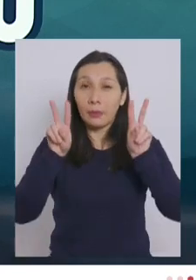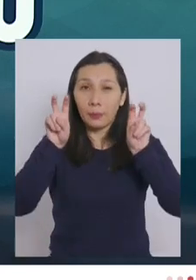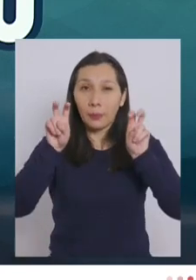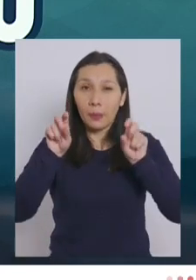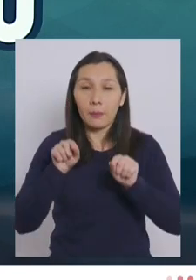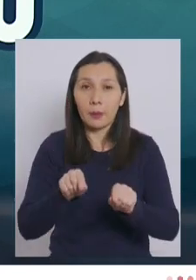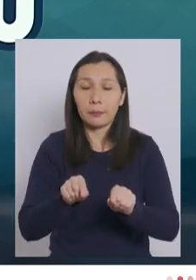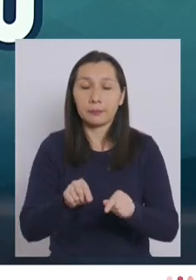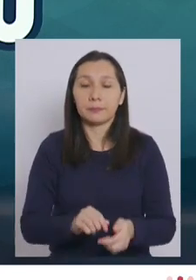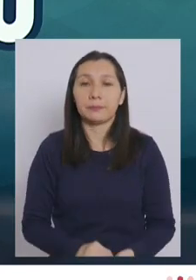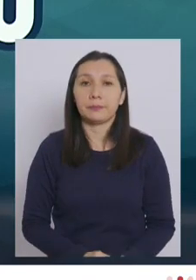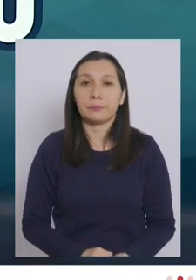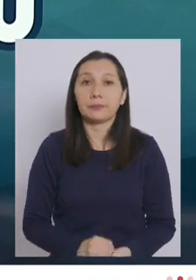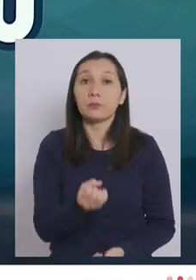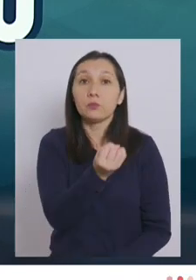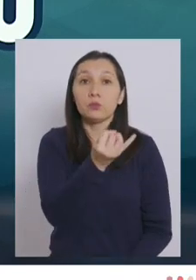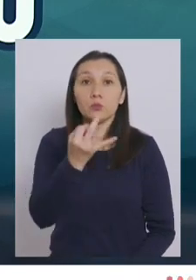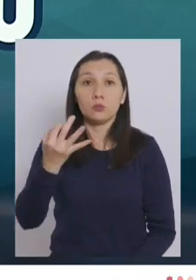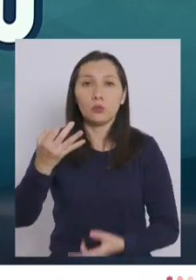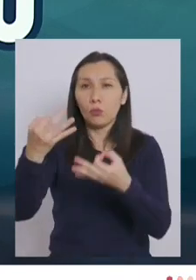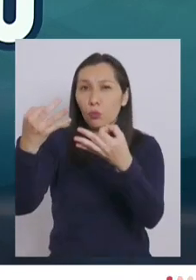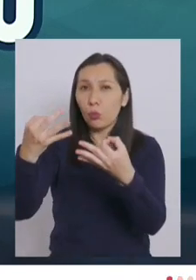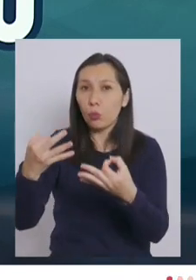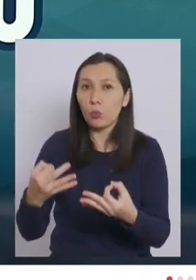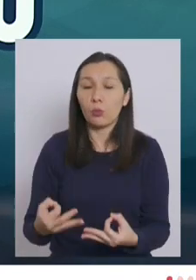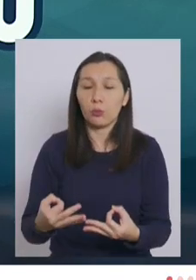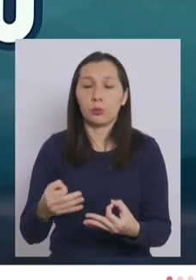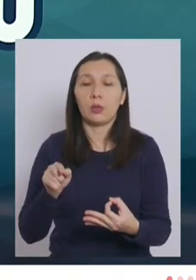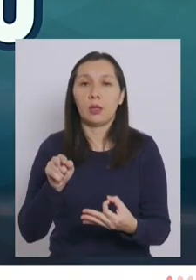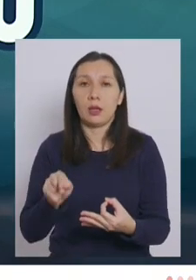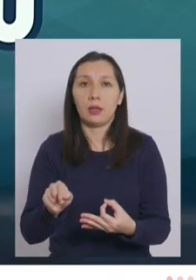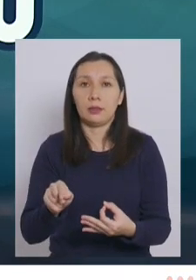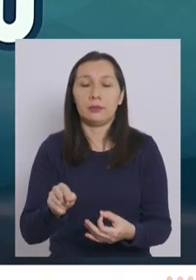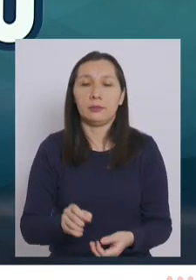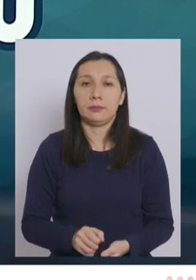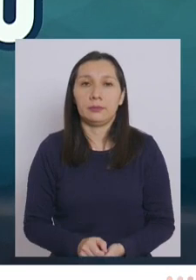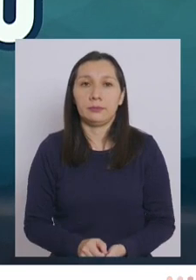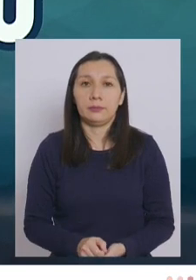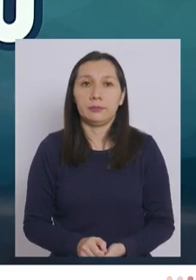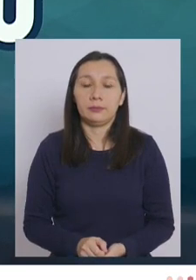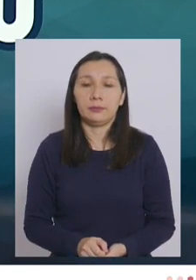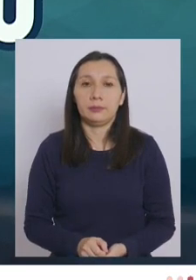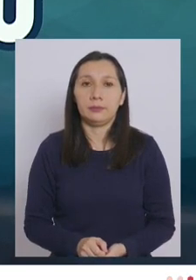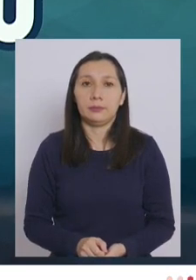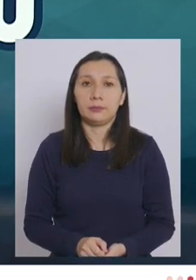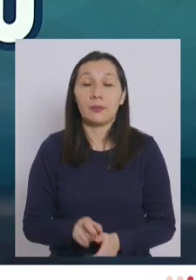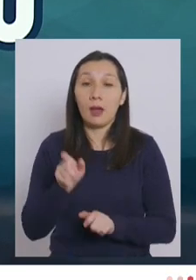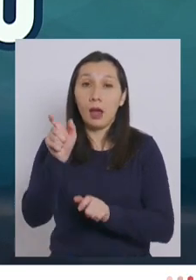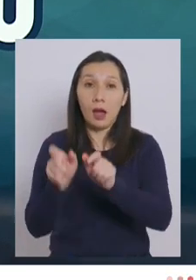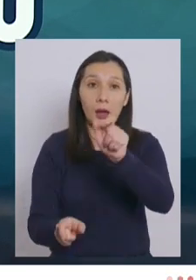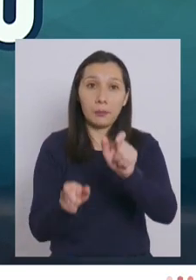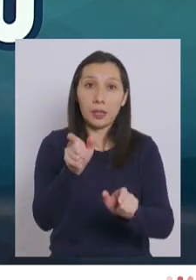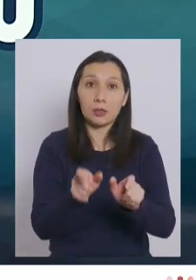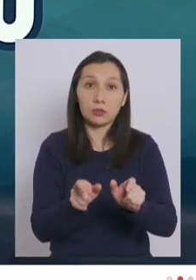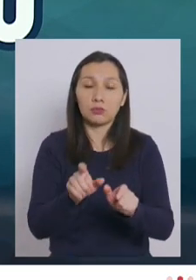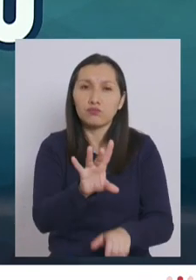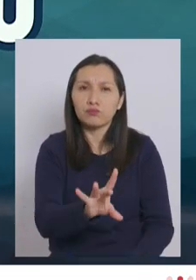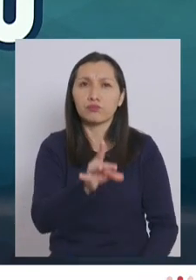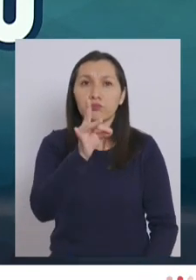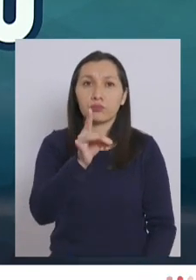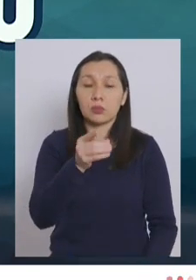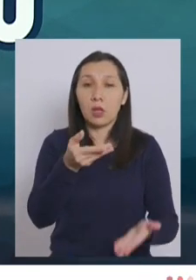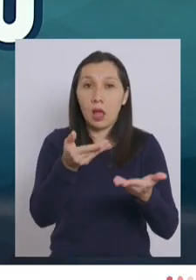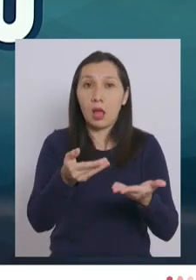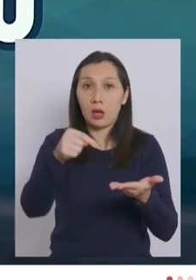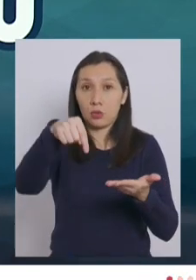al número total de personas diagnosticadas